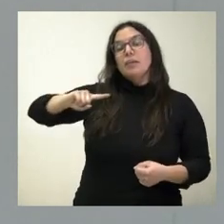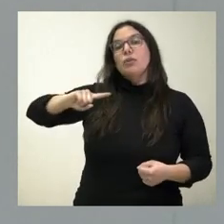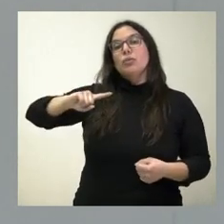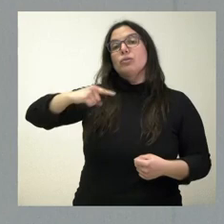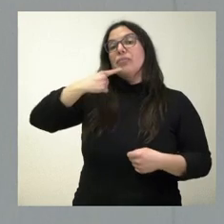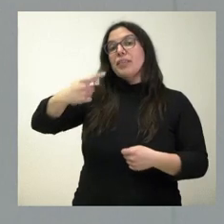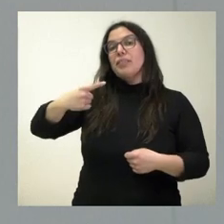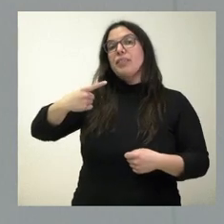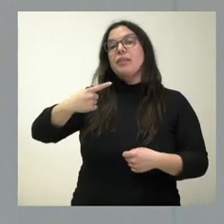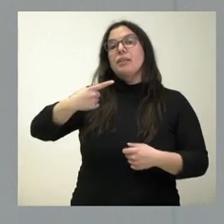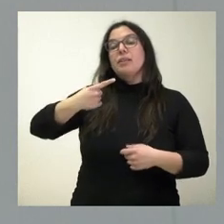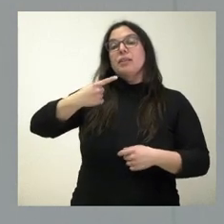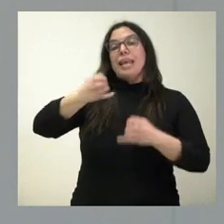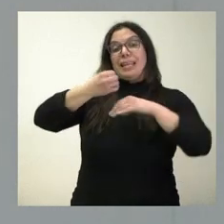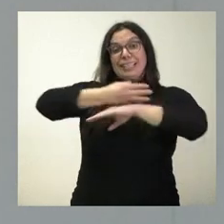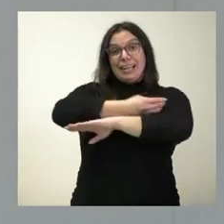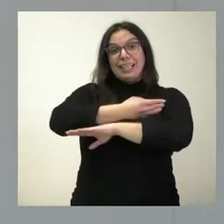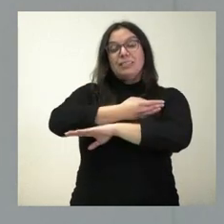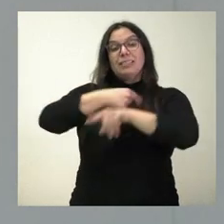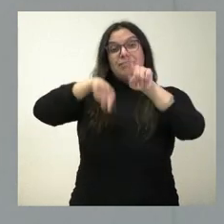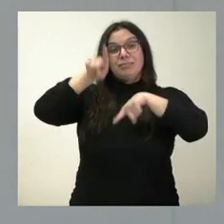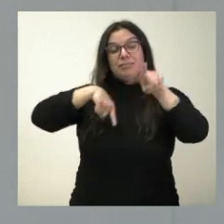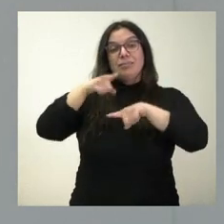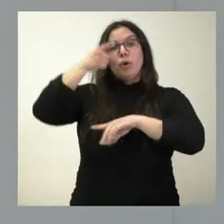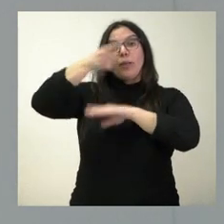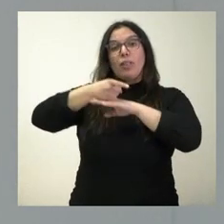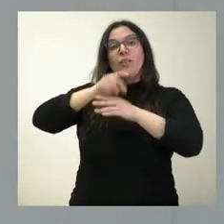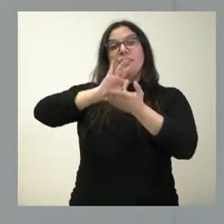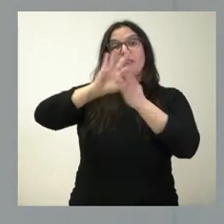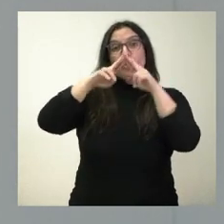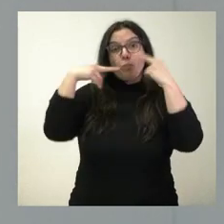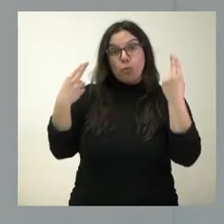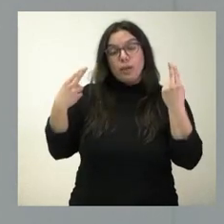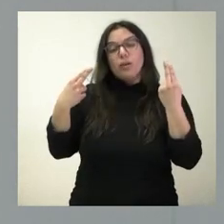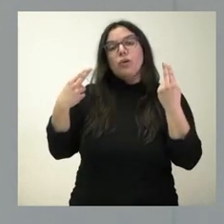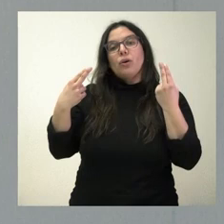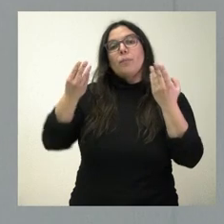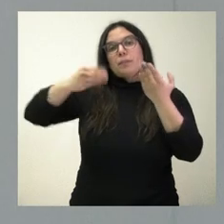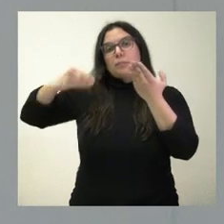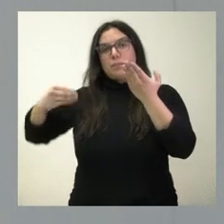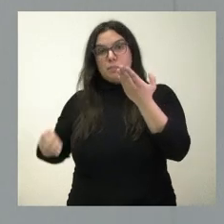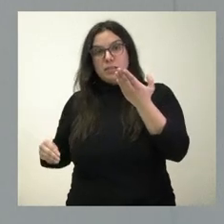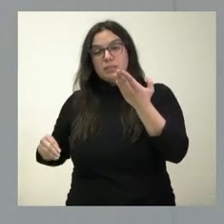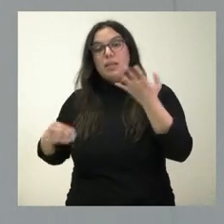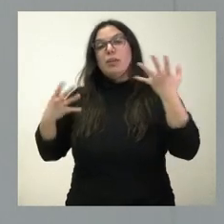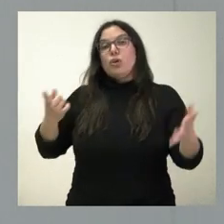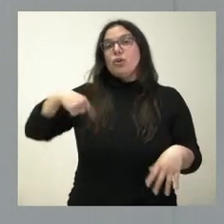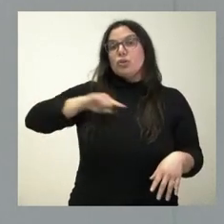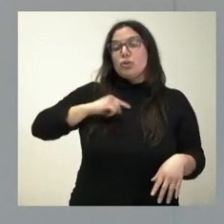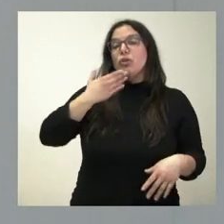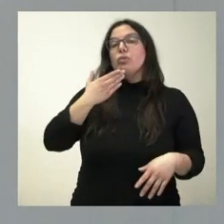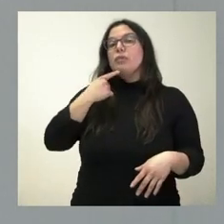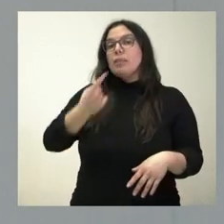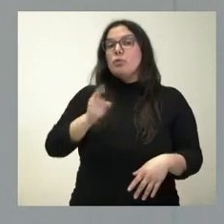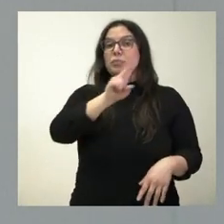líneas que eran obligación de Servicio Público. ¿Qué hacemos hoy? Pues hacemos una adenda para que, además del 25%